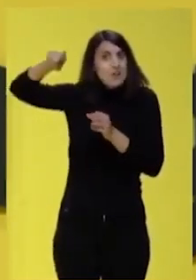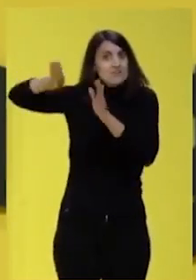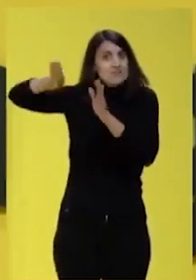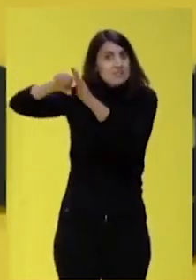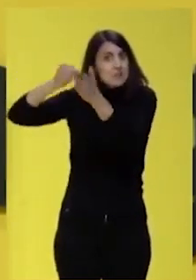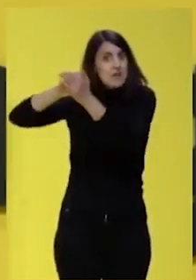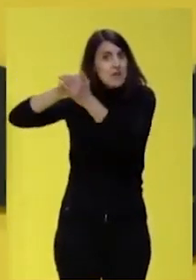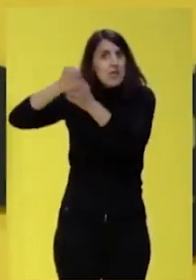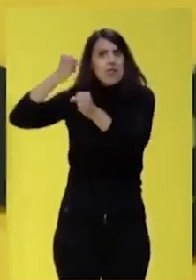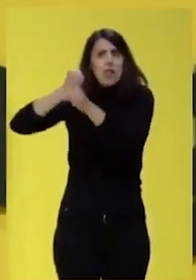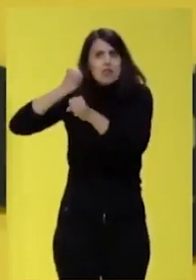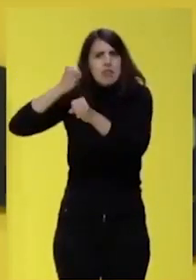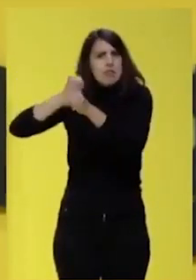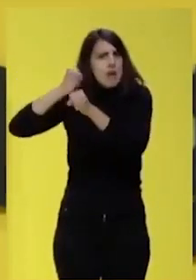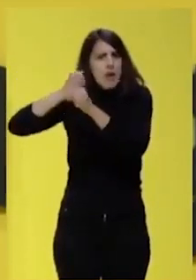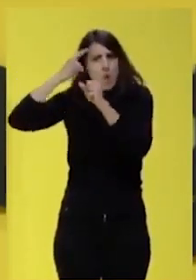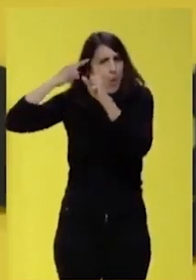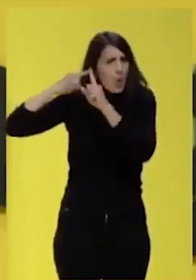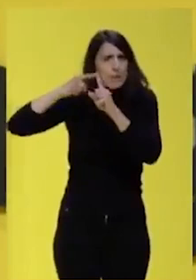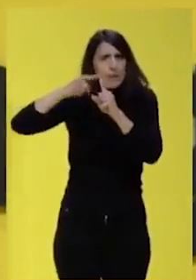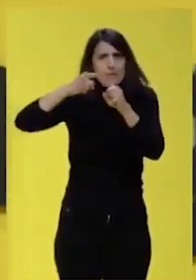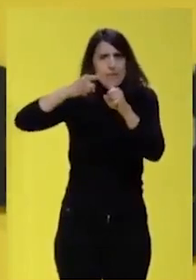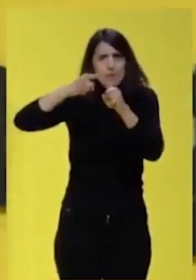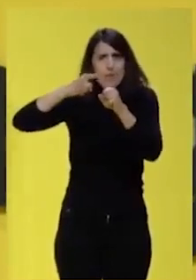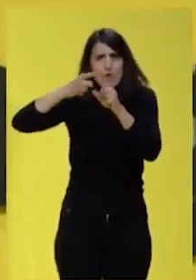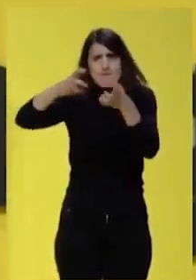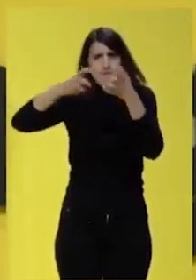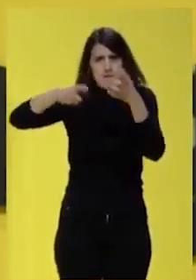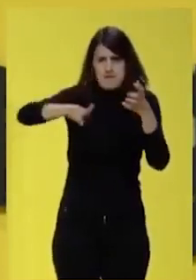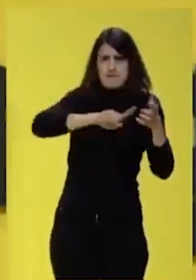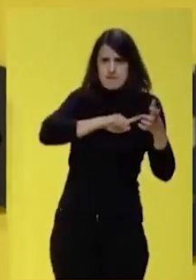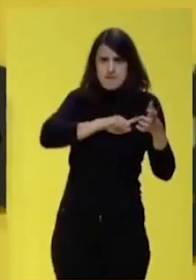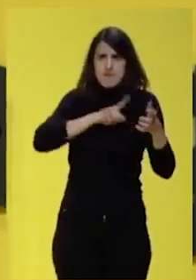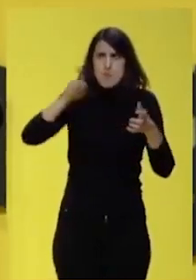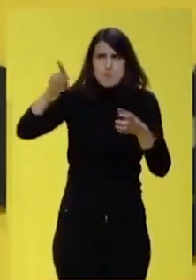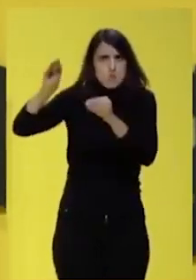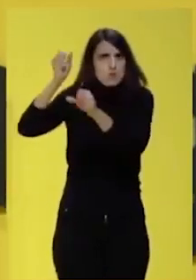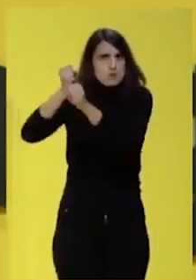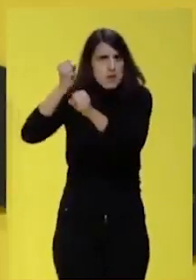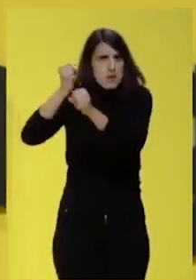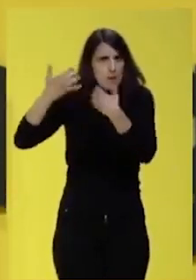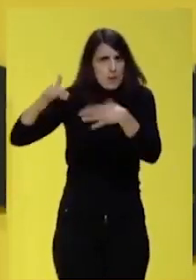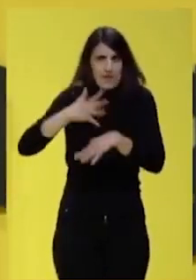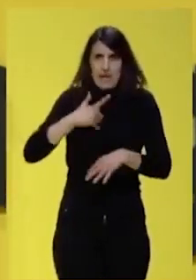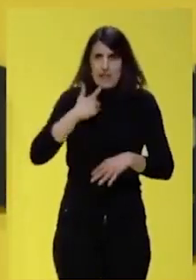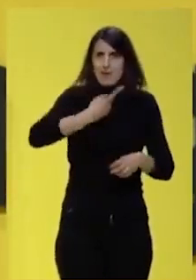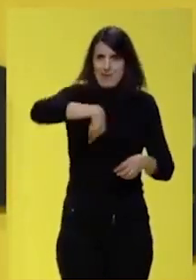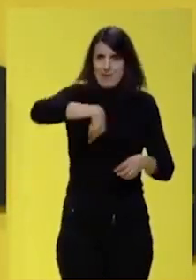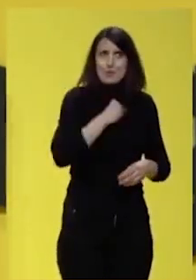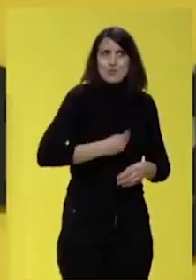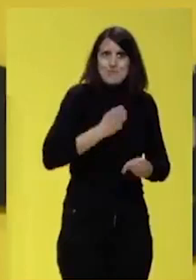Algo debemos estar haciendo muy bien para que se tomen este trabajo. Y la tercera conclusión.